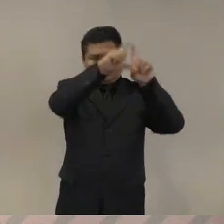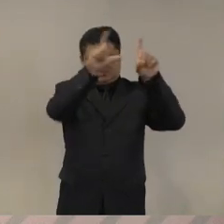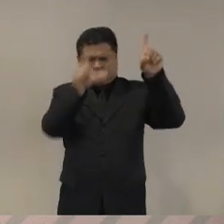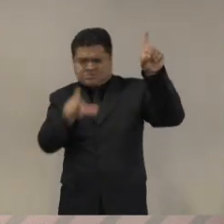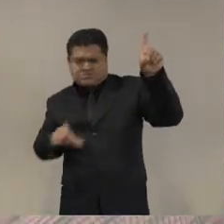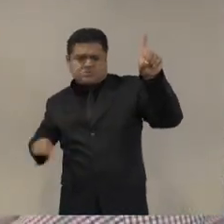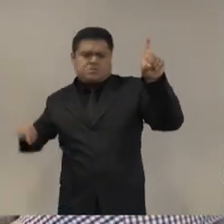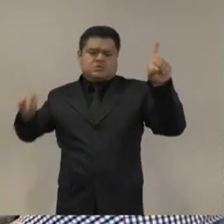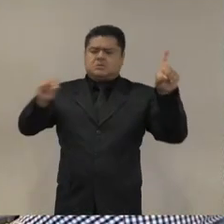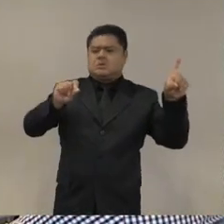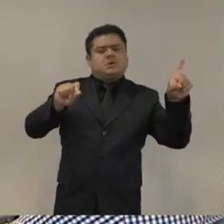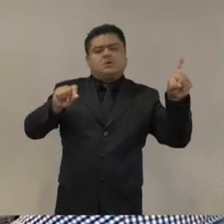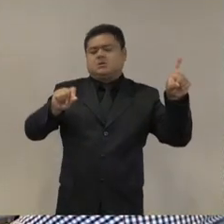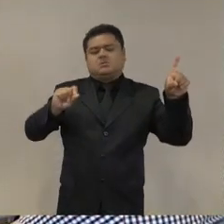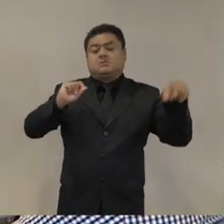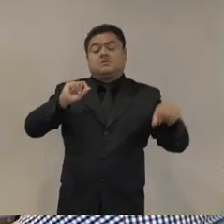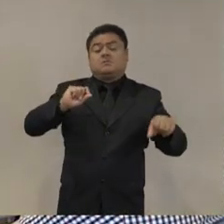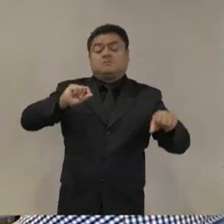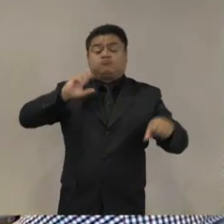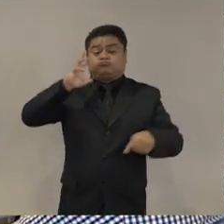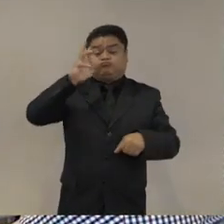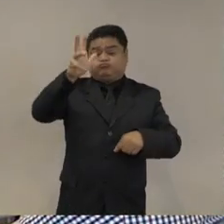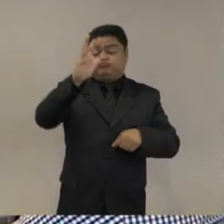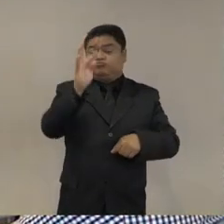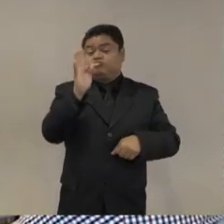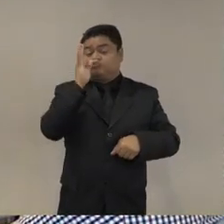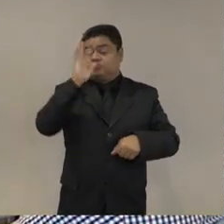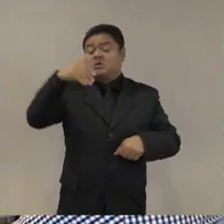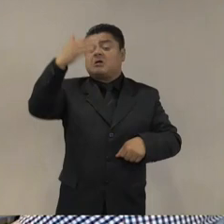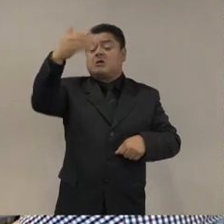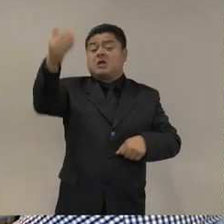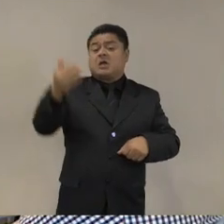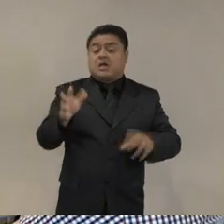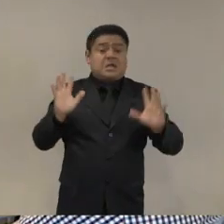no será en un futuro próximo lo que va a pasar